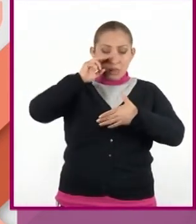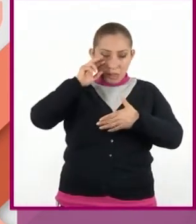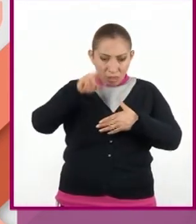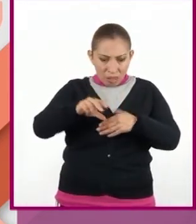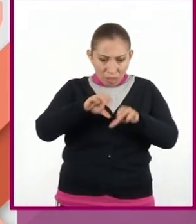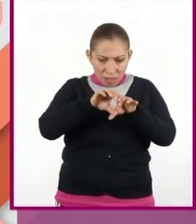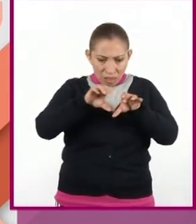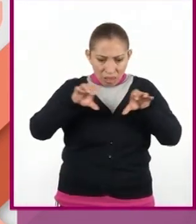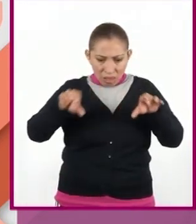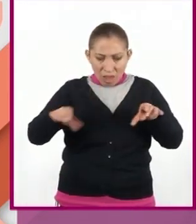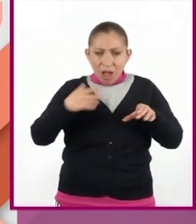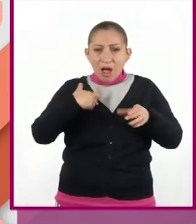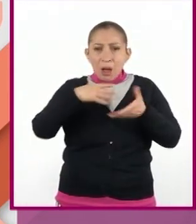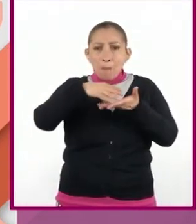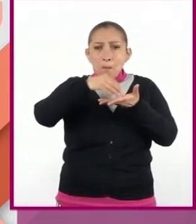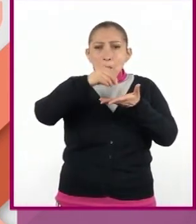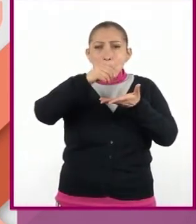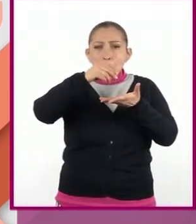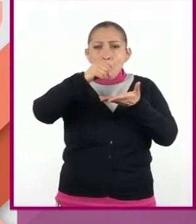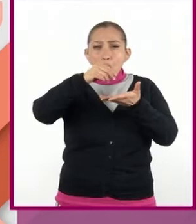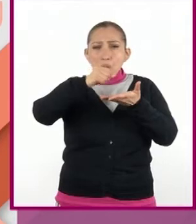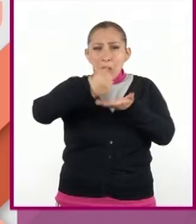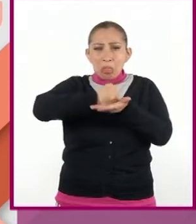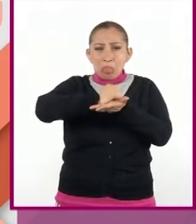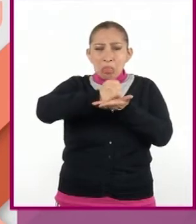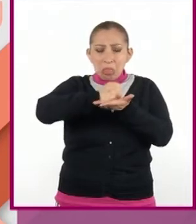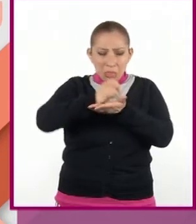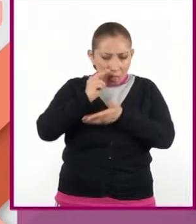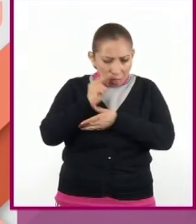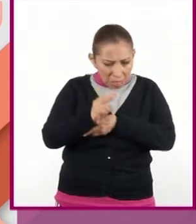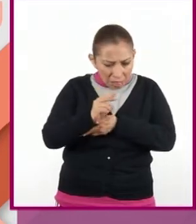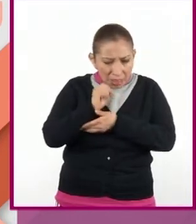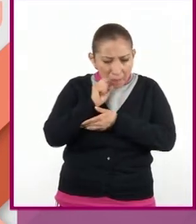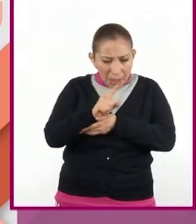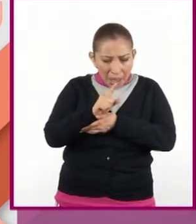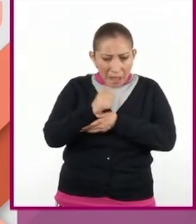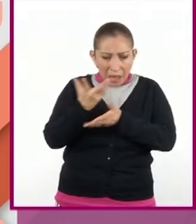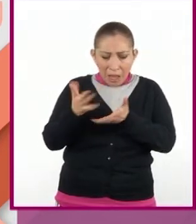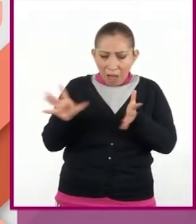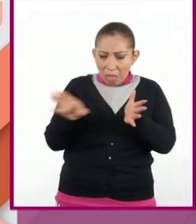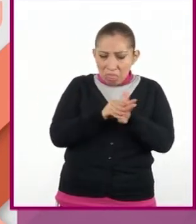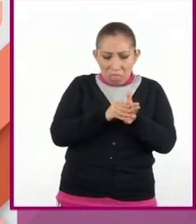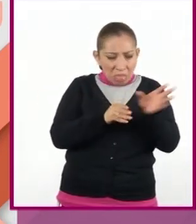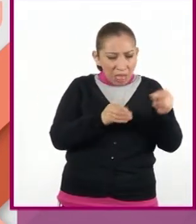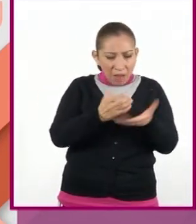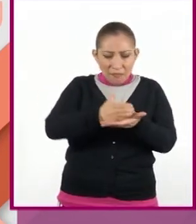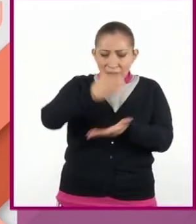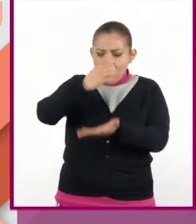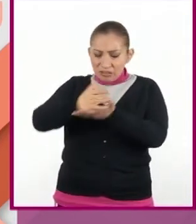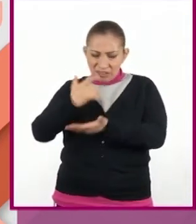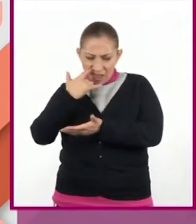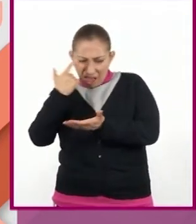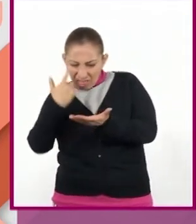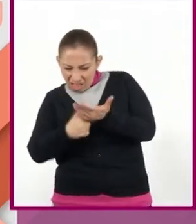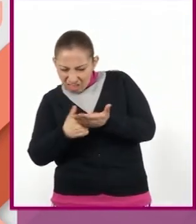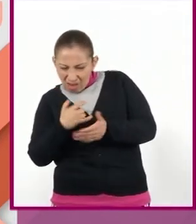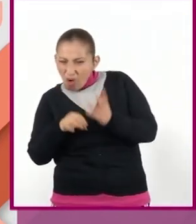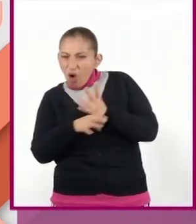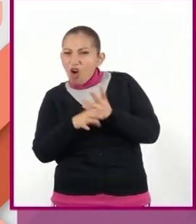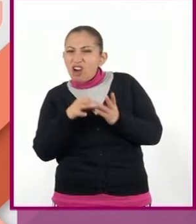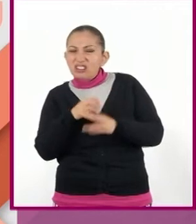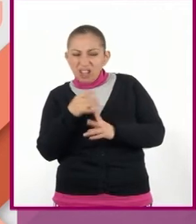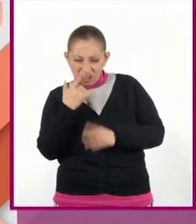pátina de polvo color ladrillo, molido, que también se pegaba en los frascos que exhibían una curiosa mercancía.